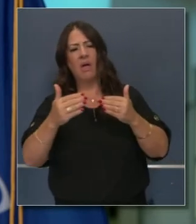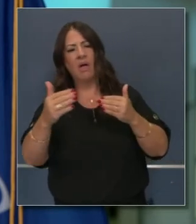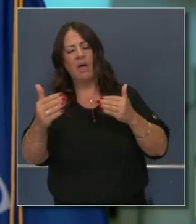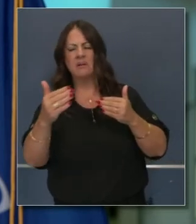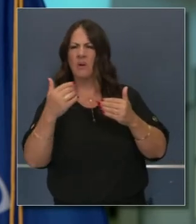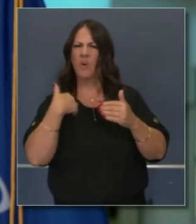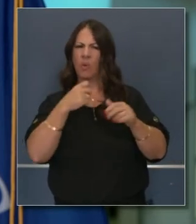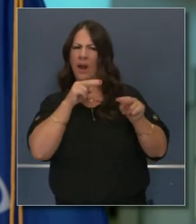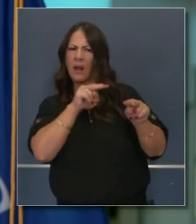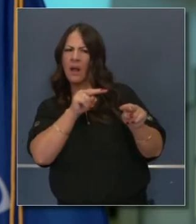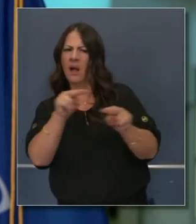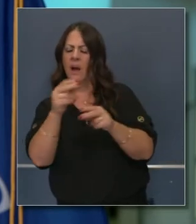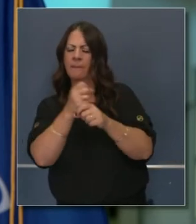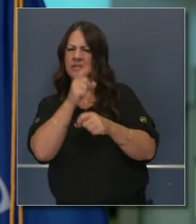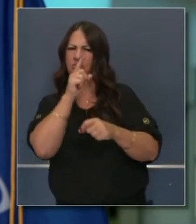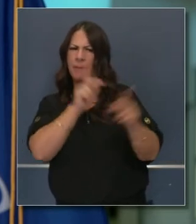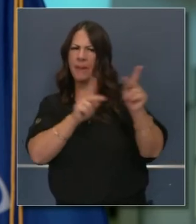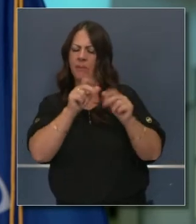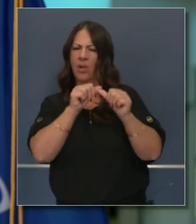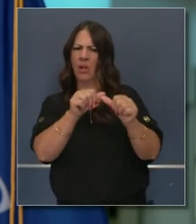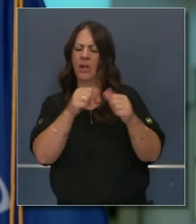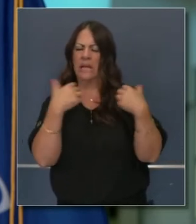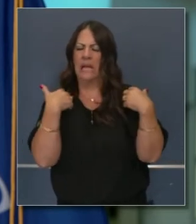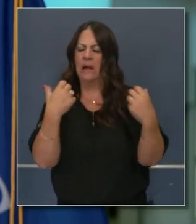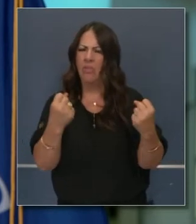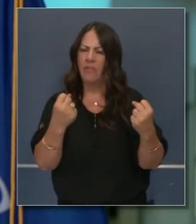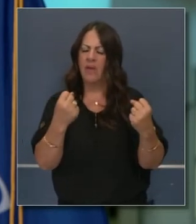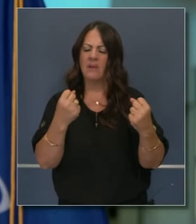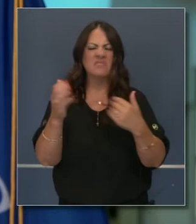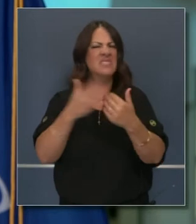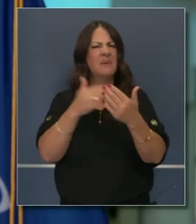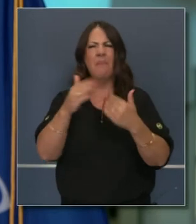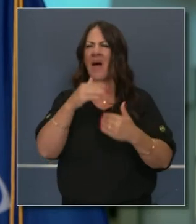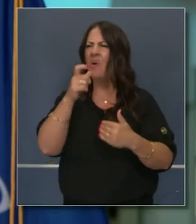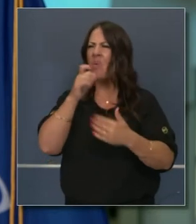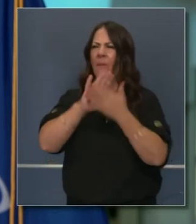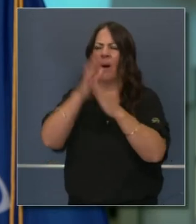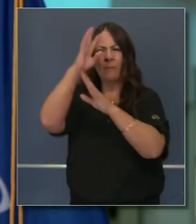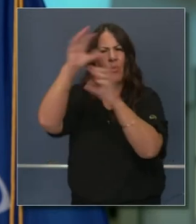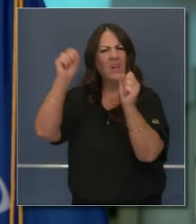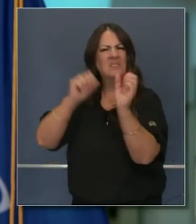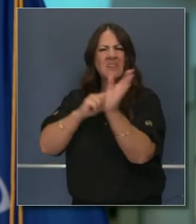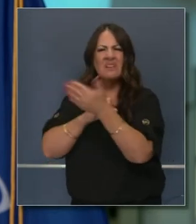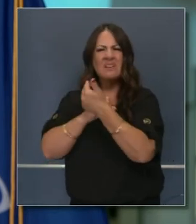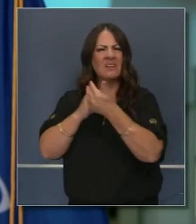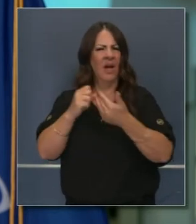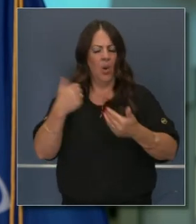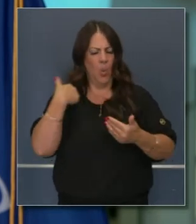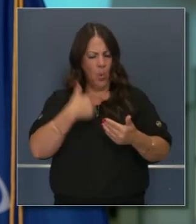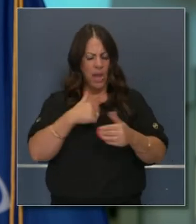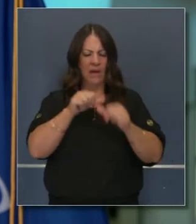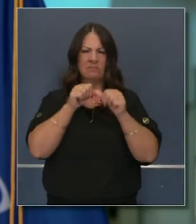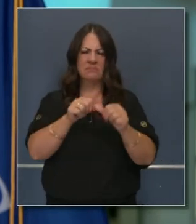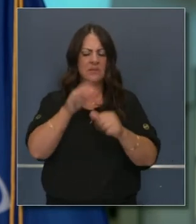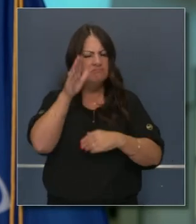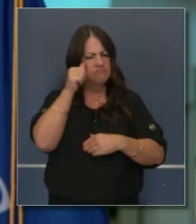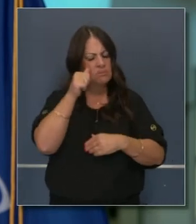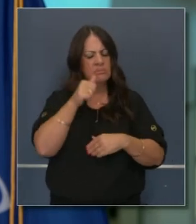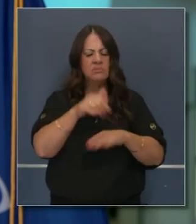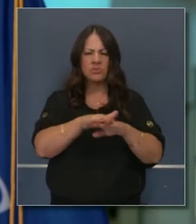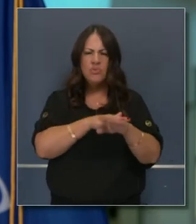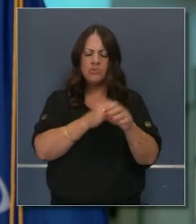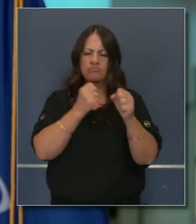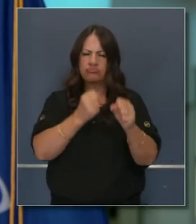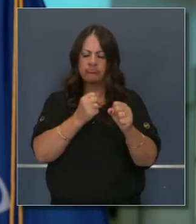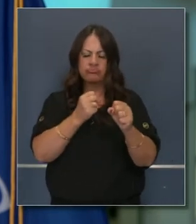aplicadas y distribuidas. Y eso es parte del plan también y de los protocolos. De modo que no importa quién sea el próximo presidente, nosotros vamos a mantener